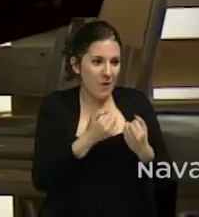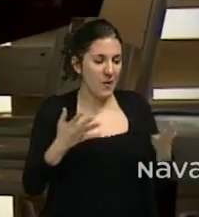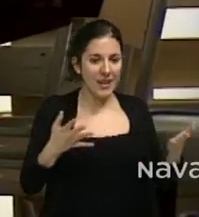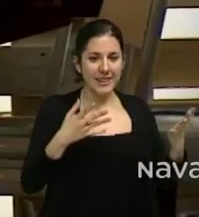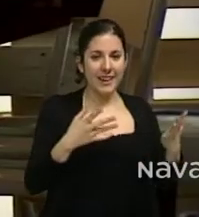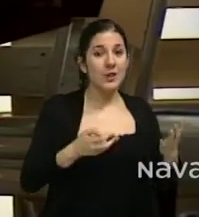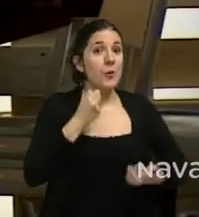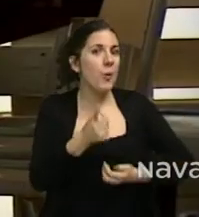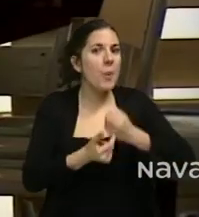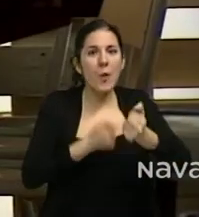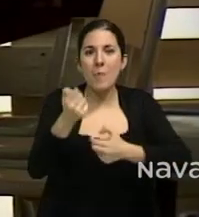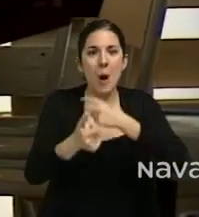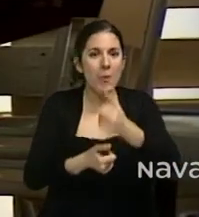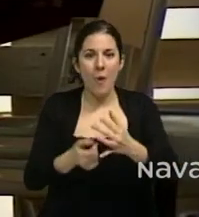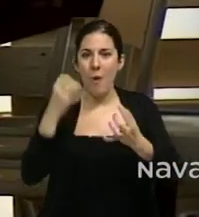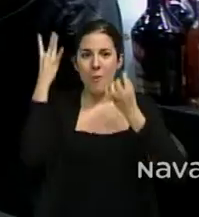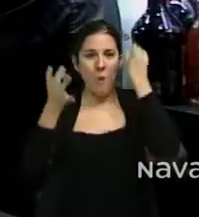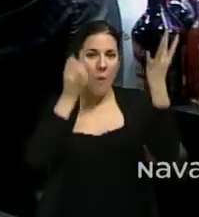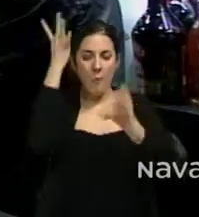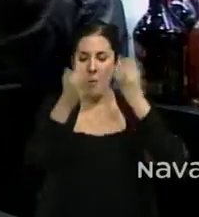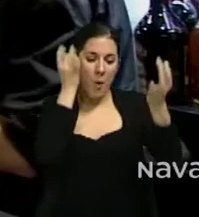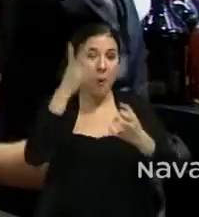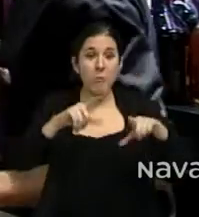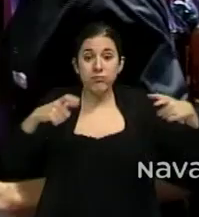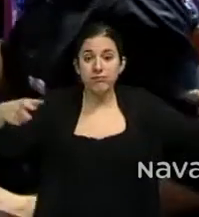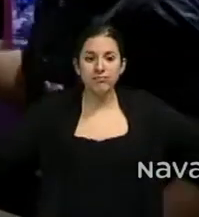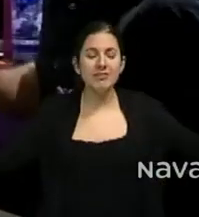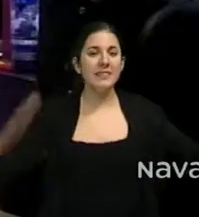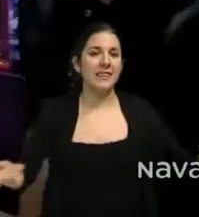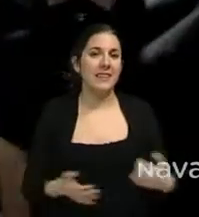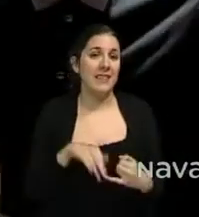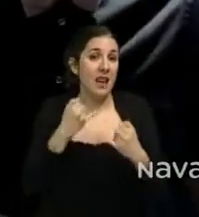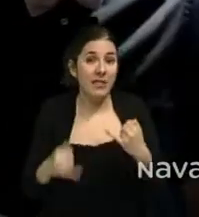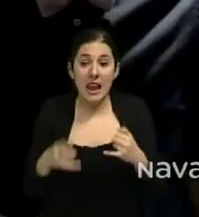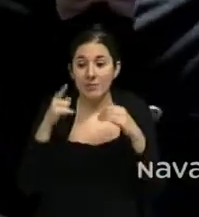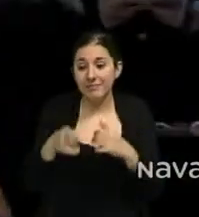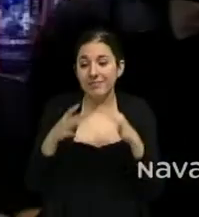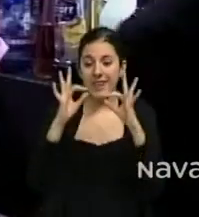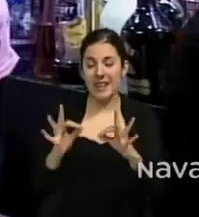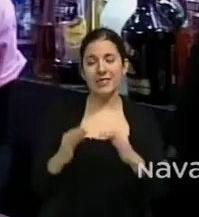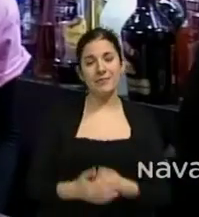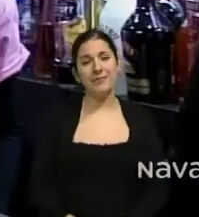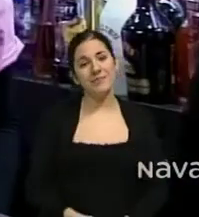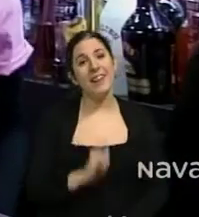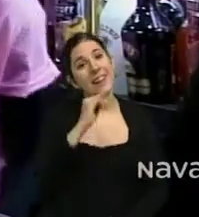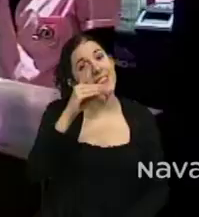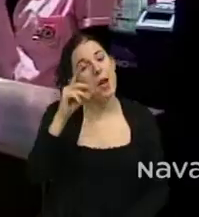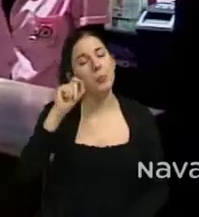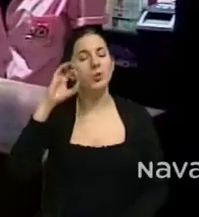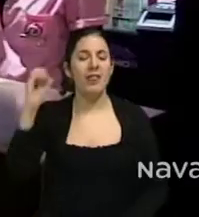un brainstorming que fue creciendo, creciendo y al final dio lugar a lo que hoy en día es ID.0.